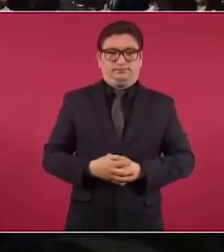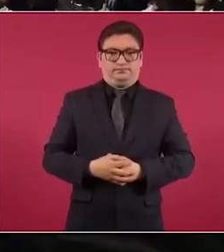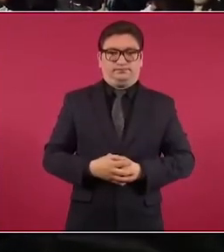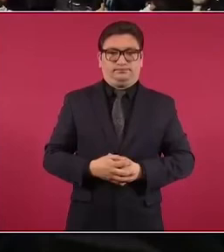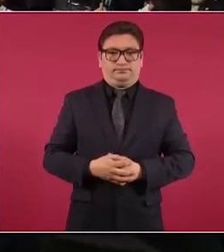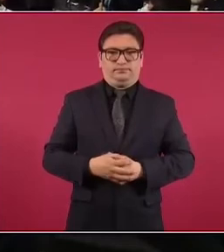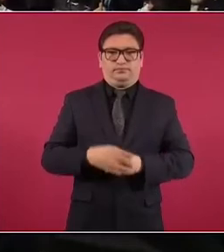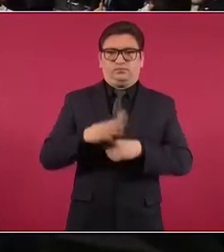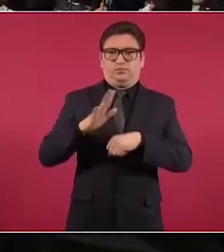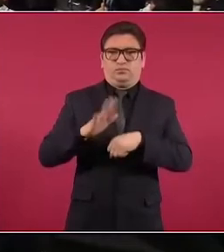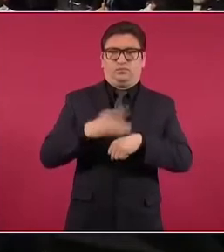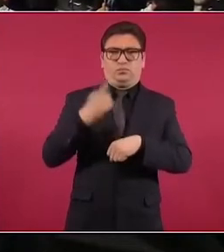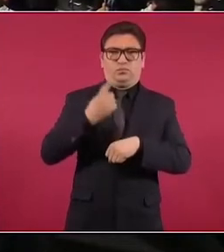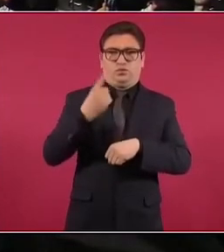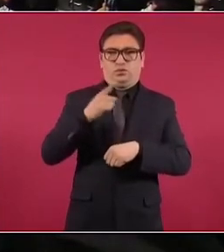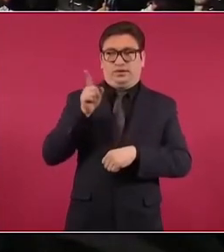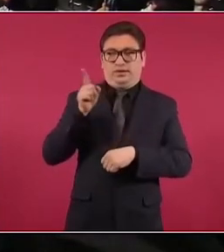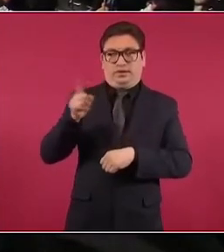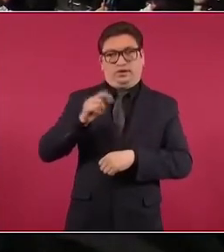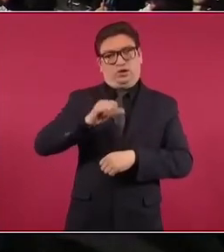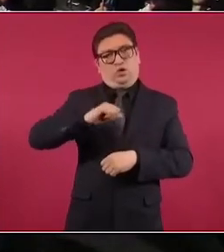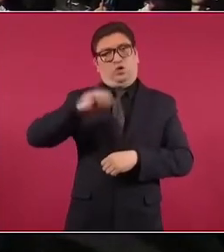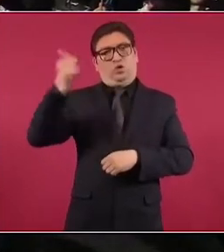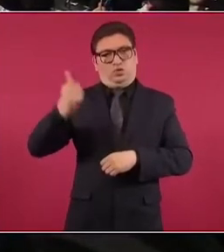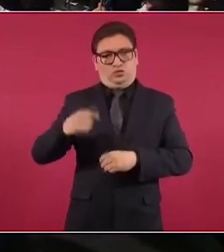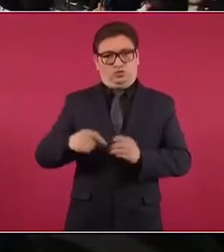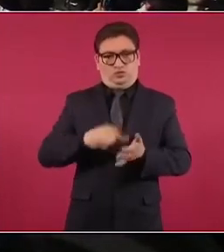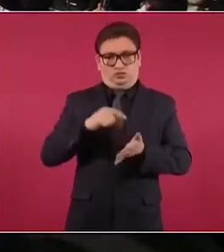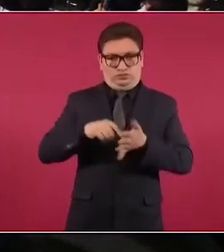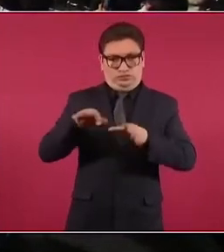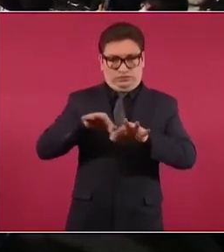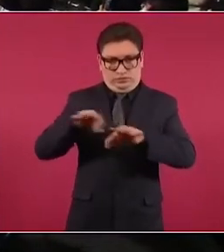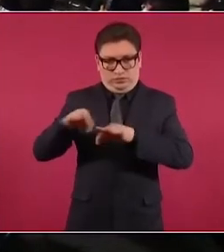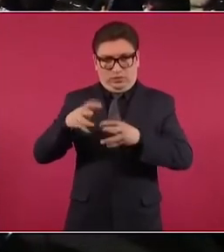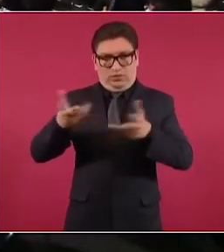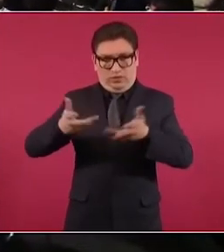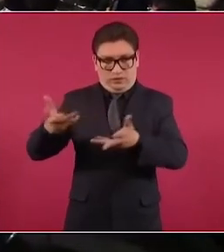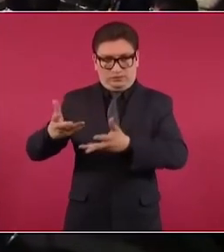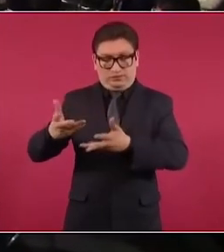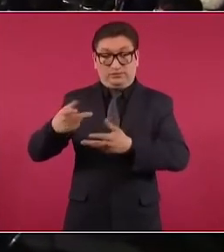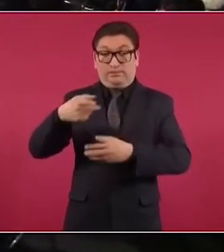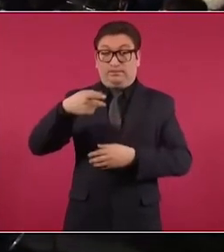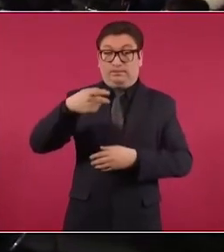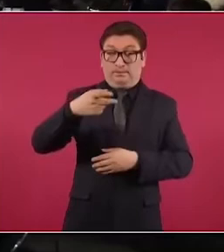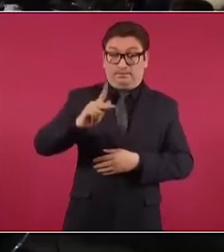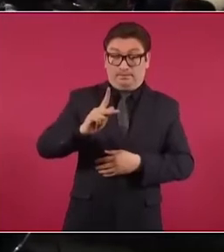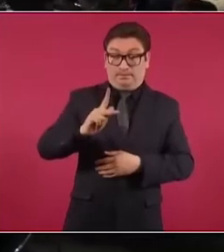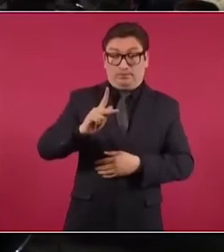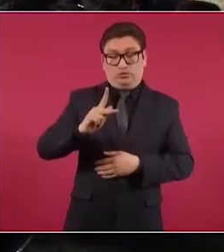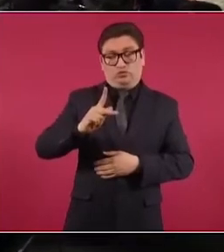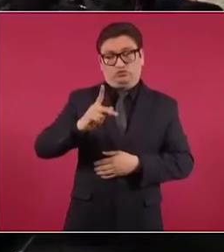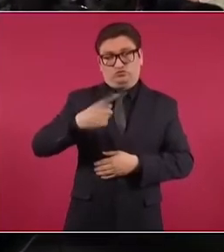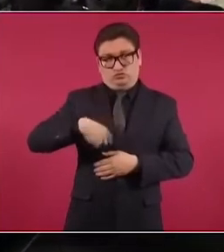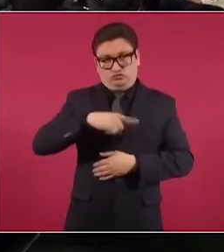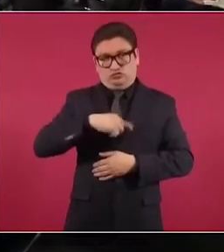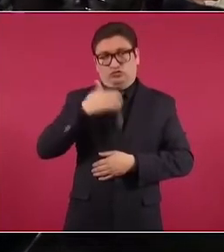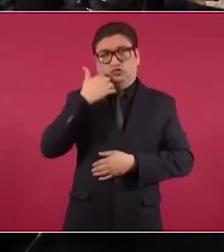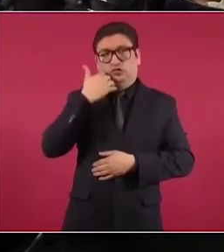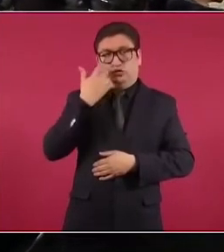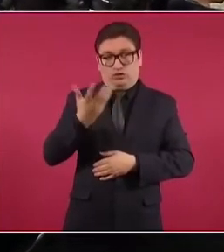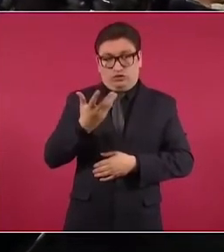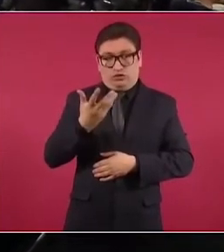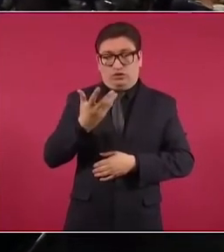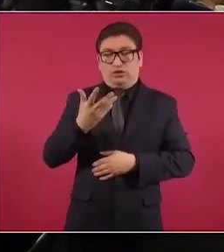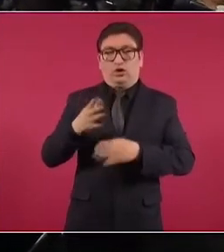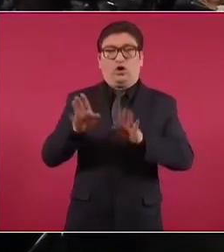porque va a otra tarea y no queríamos que se fuera por